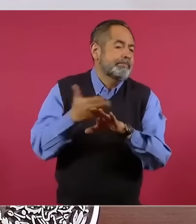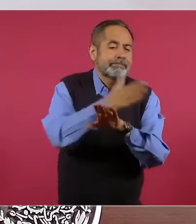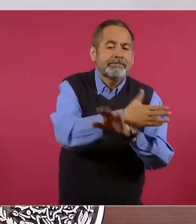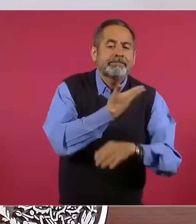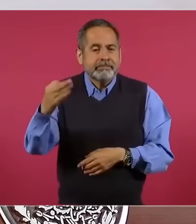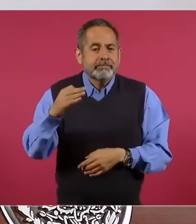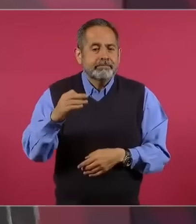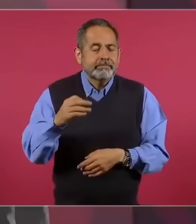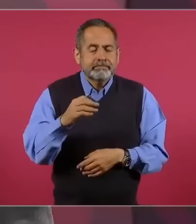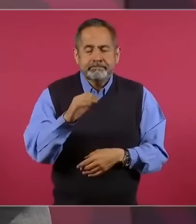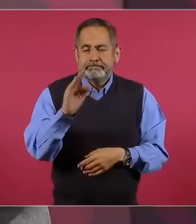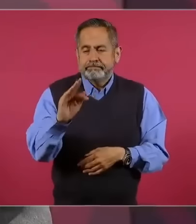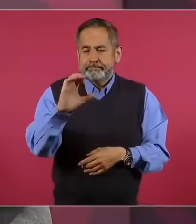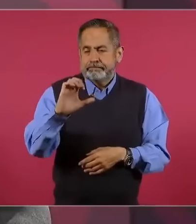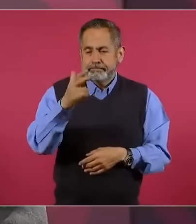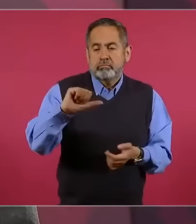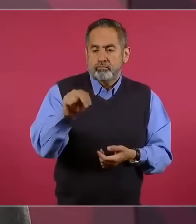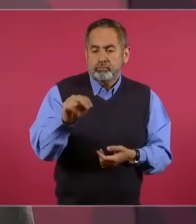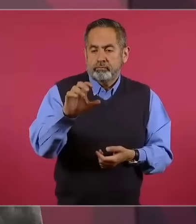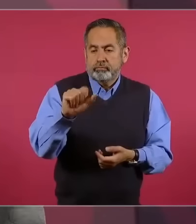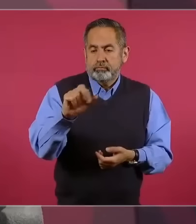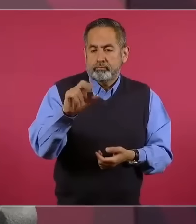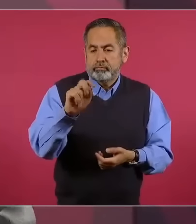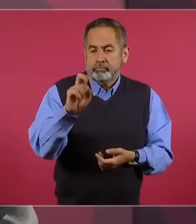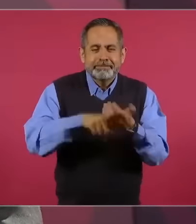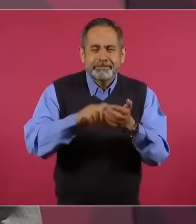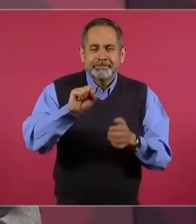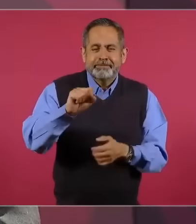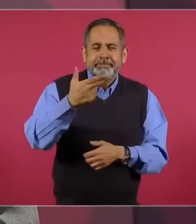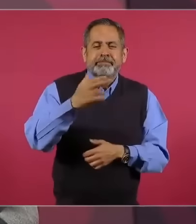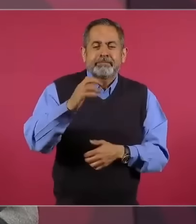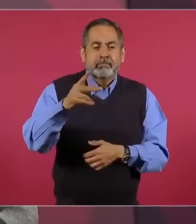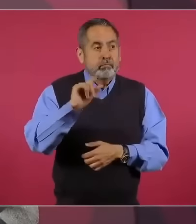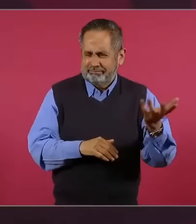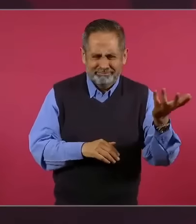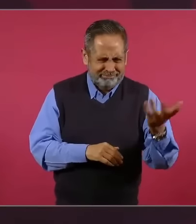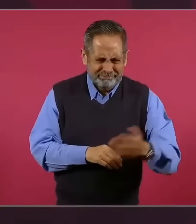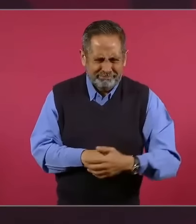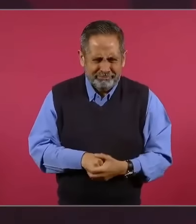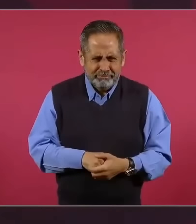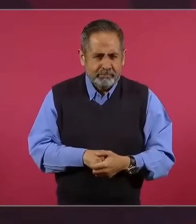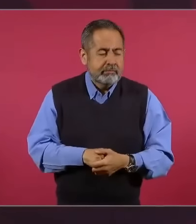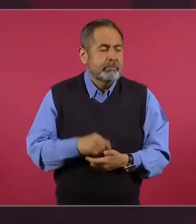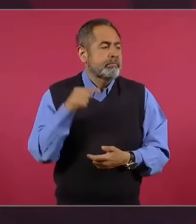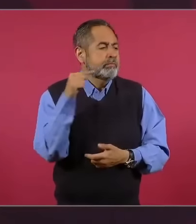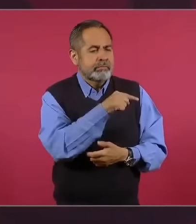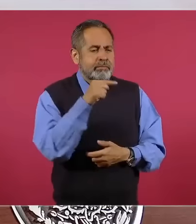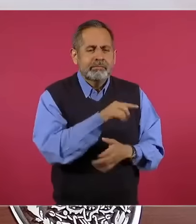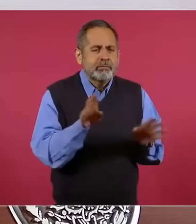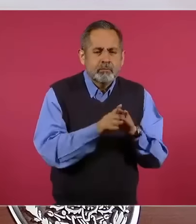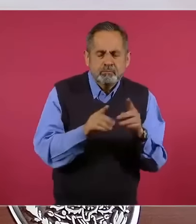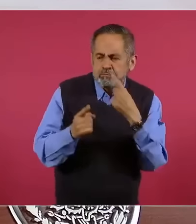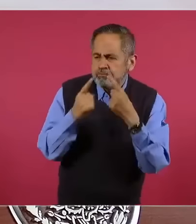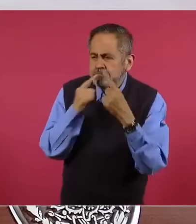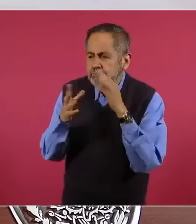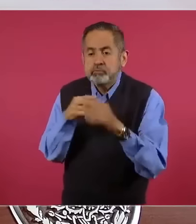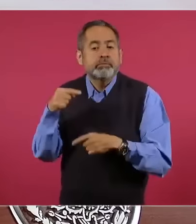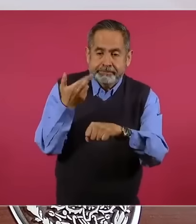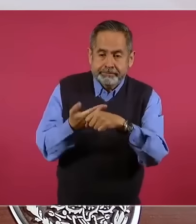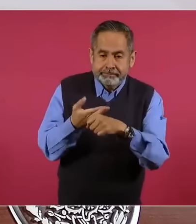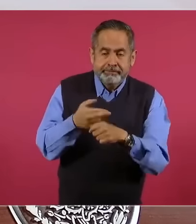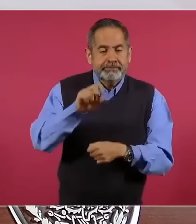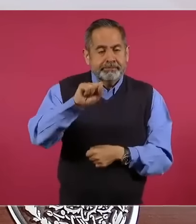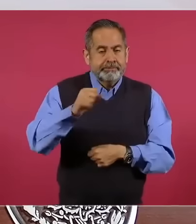Carstens, una eminencia para los conservadores. Obtuvo, era secretario de